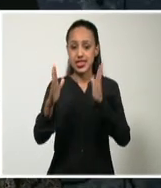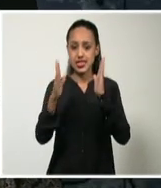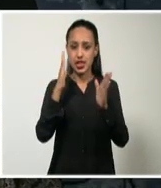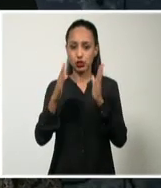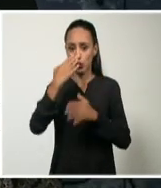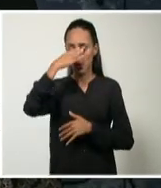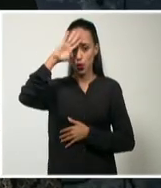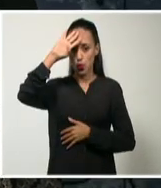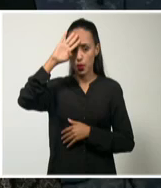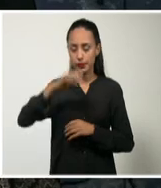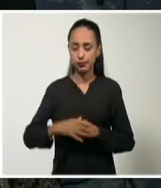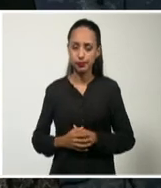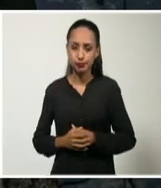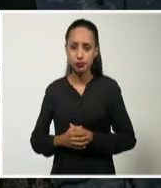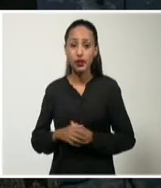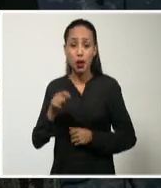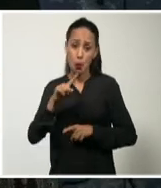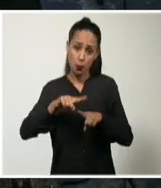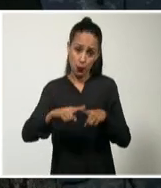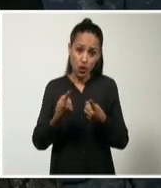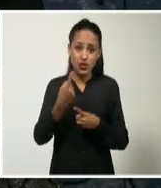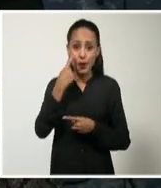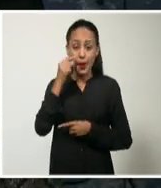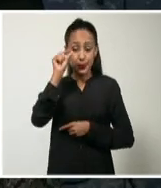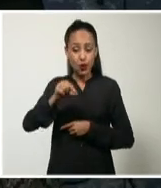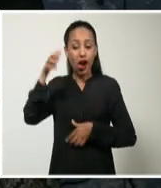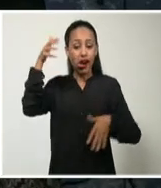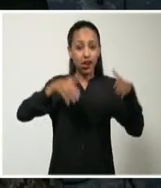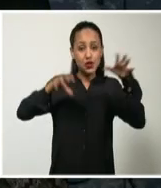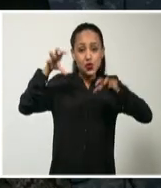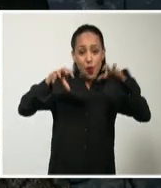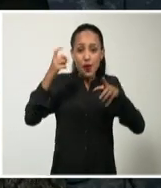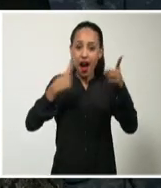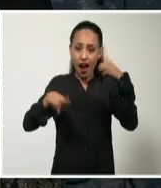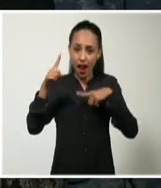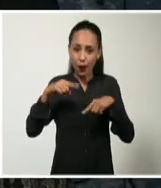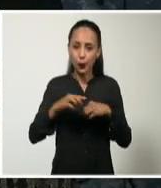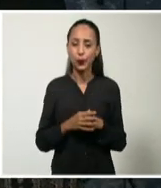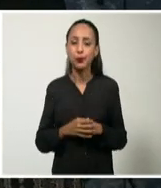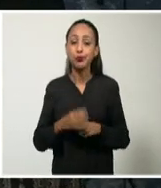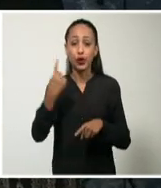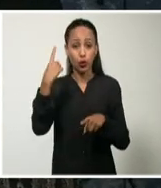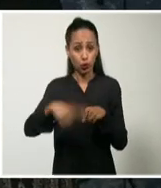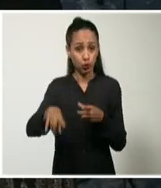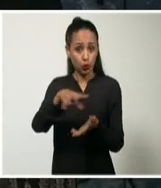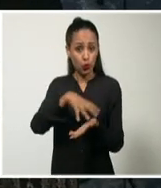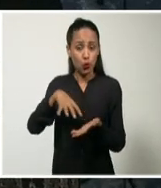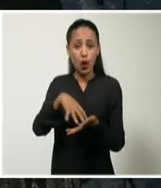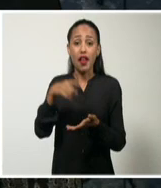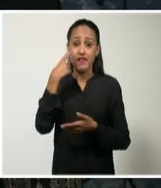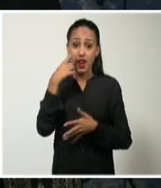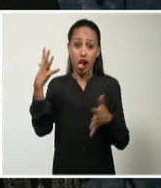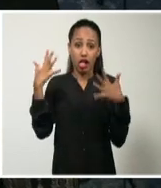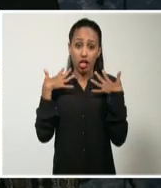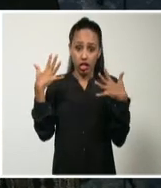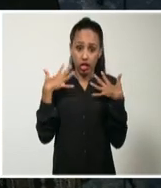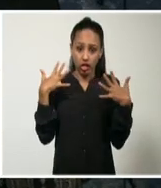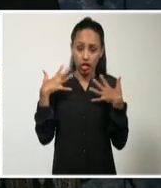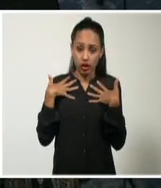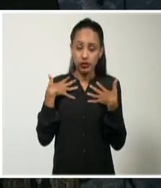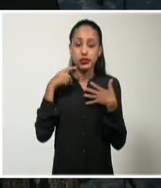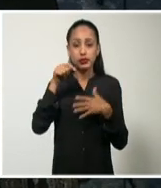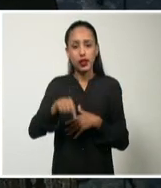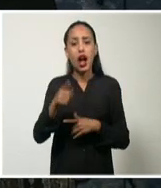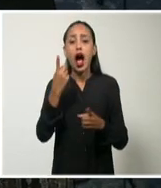donde han ocasionado algunos chubascos y lluvias. En el resto de nuestro territorio, observen fuerte calentamiento del día. Ha proporcionado